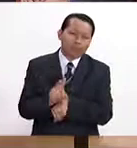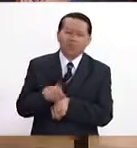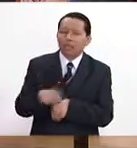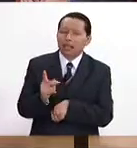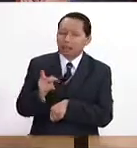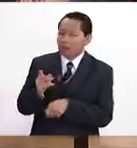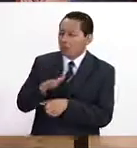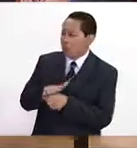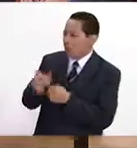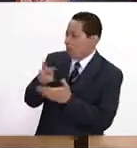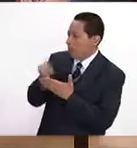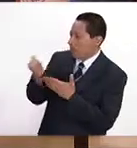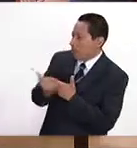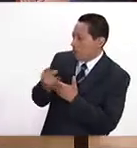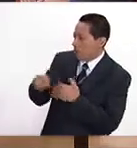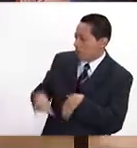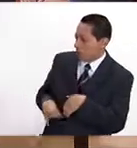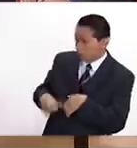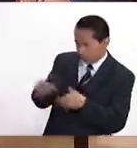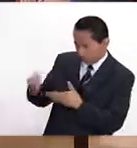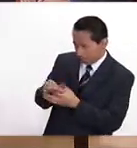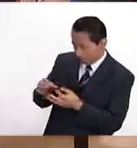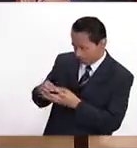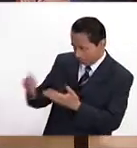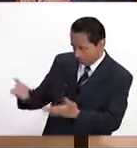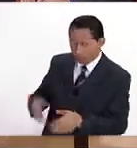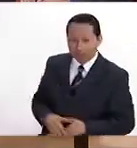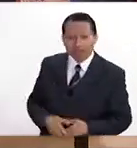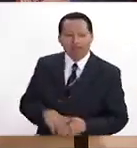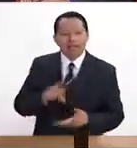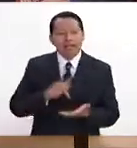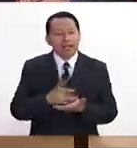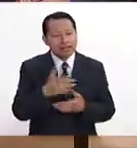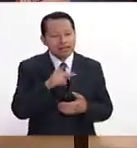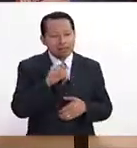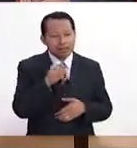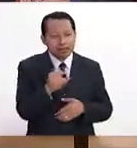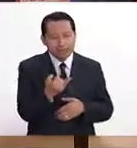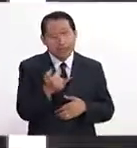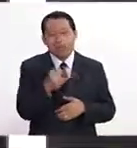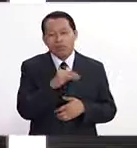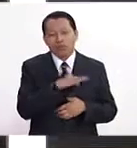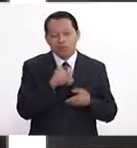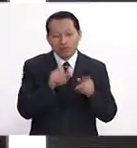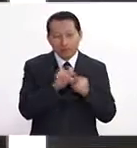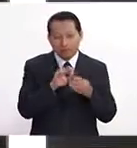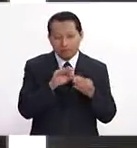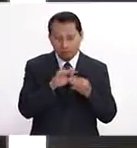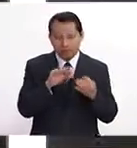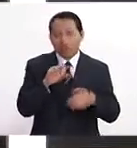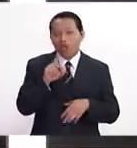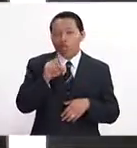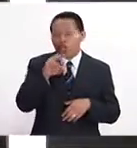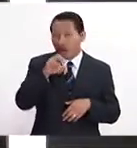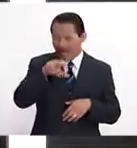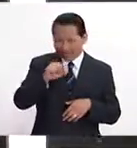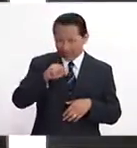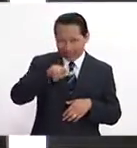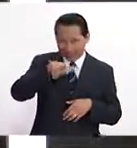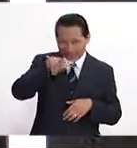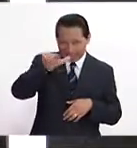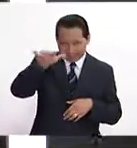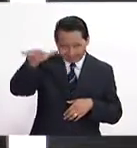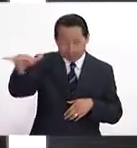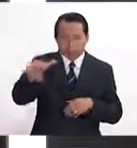este proyecto interesante del que nos vas a hablar el día de hoy? Gracias Pati, pues les cuento rápido, los drones como dices hasta ahorita han sido utilizados